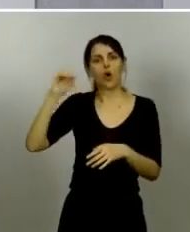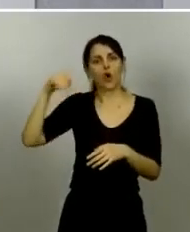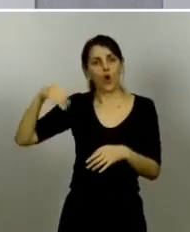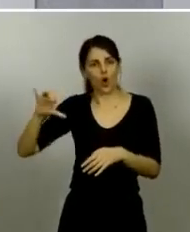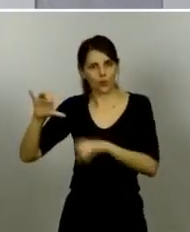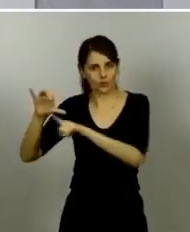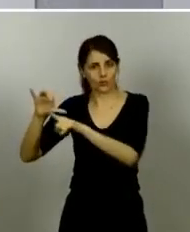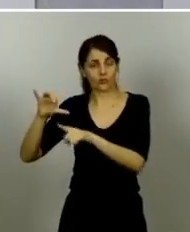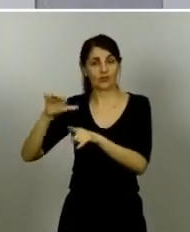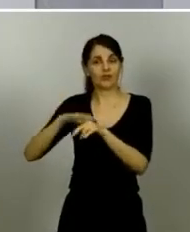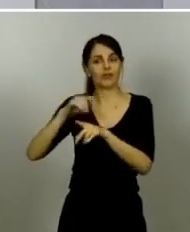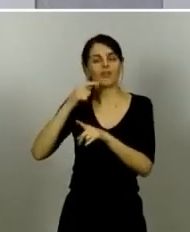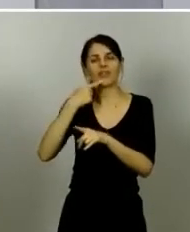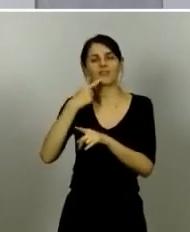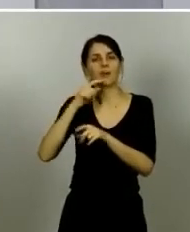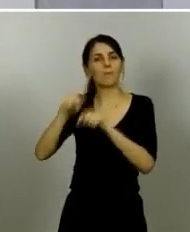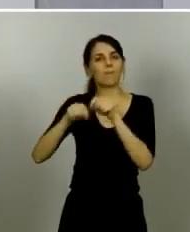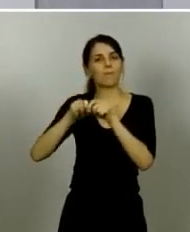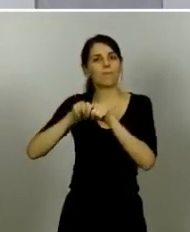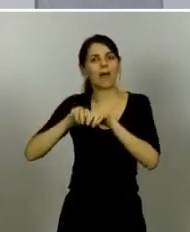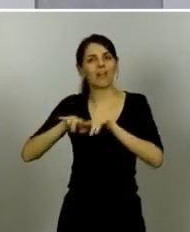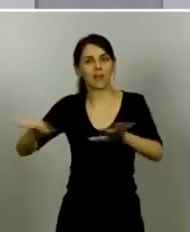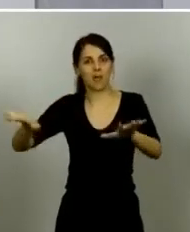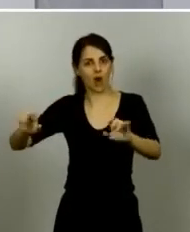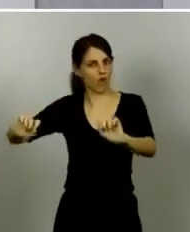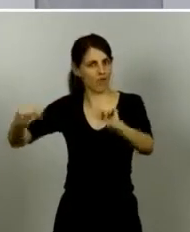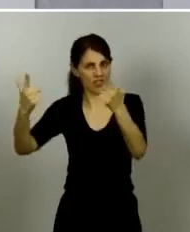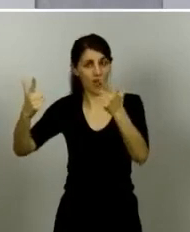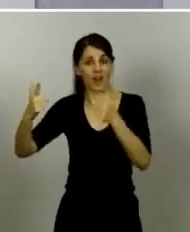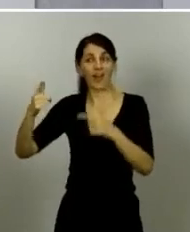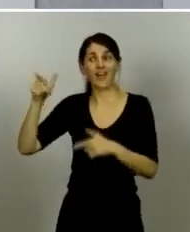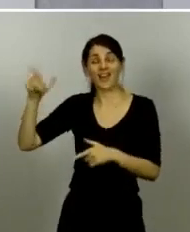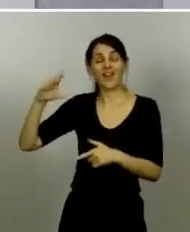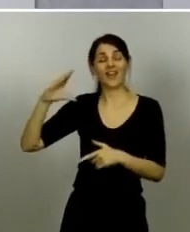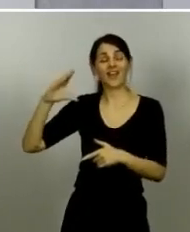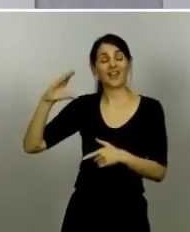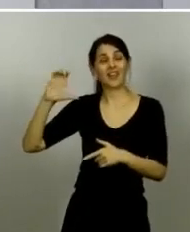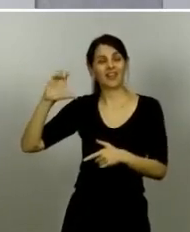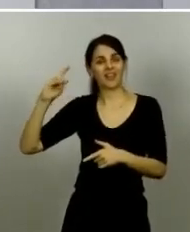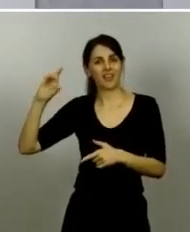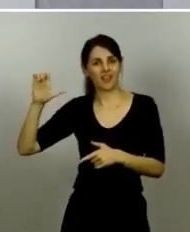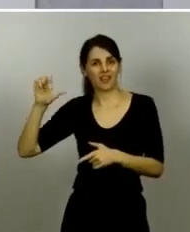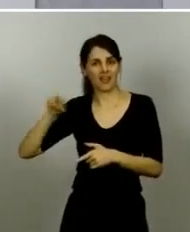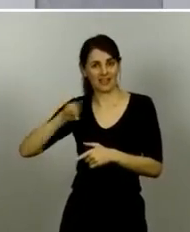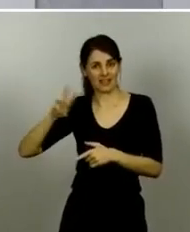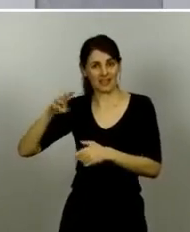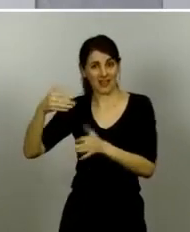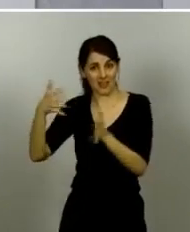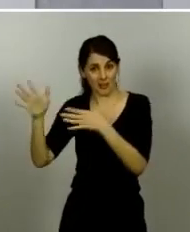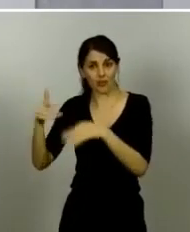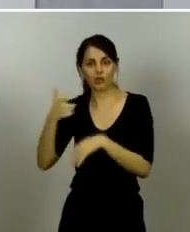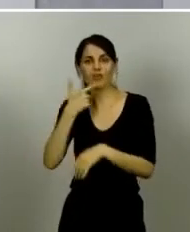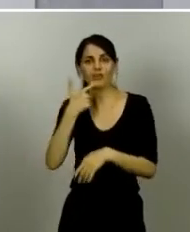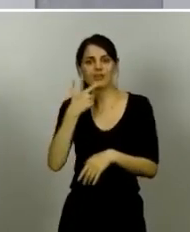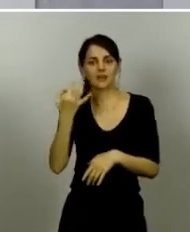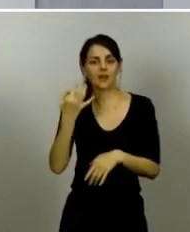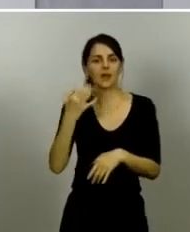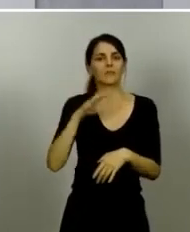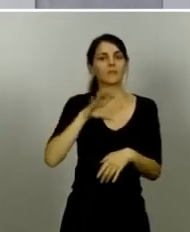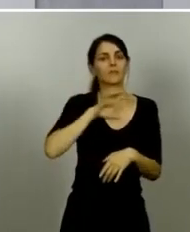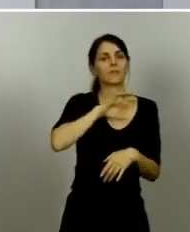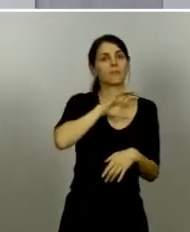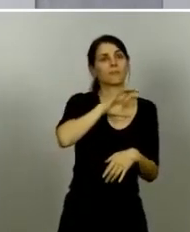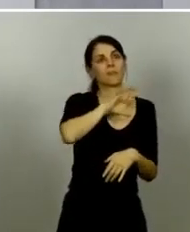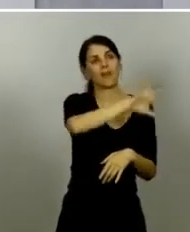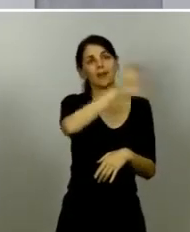Europeo de Prevención de Enfermedades decretó que en algunas partes de Europa había transmisión sostenida y que